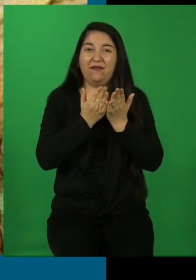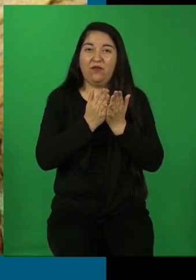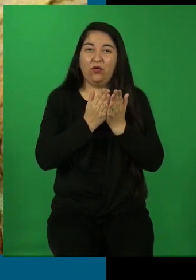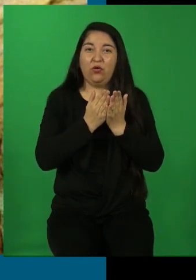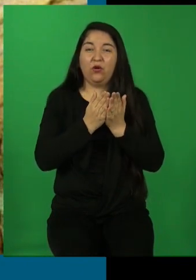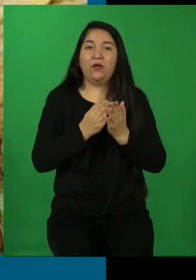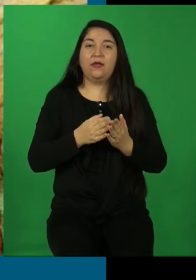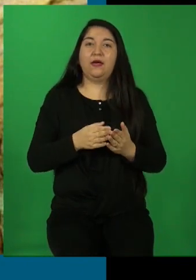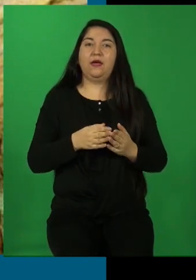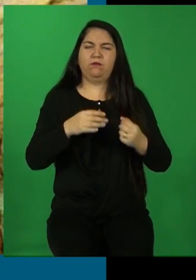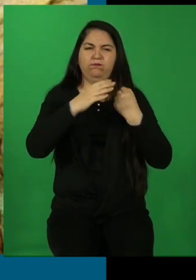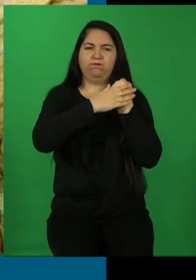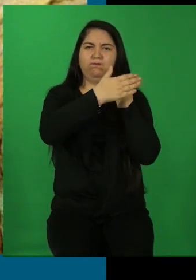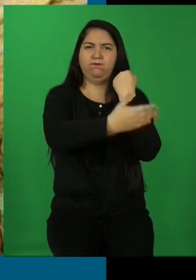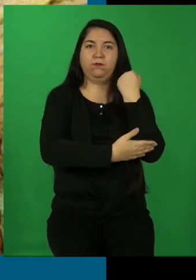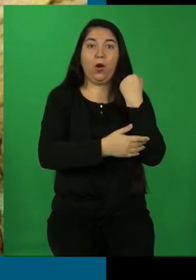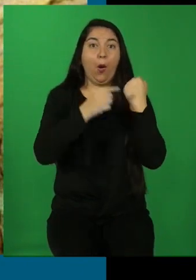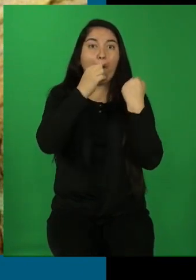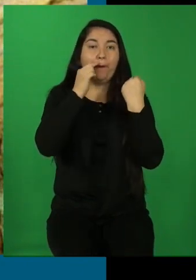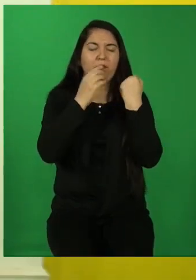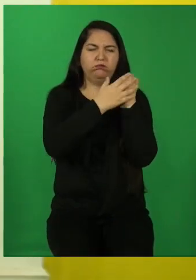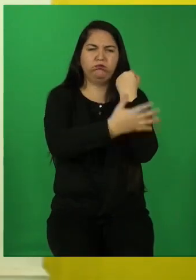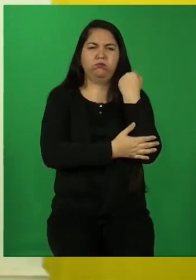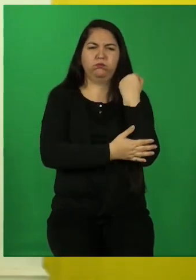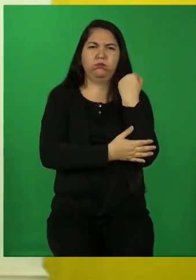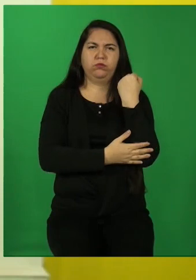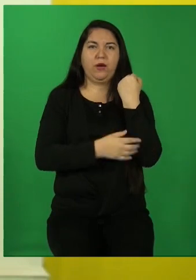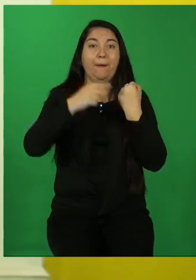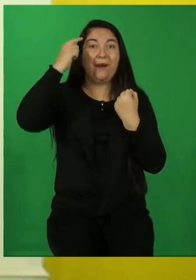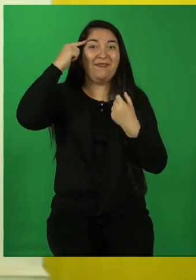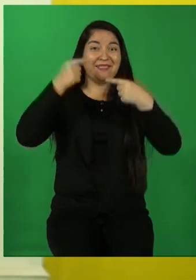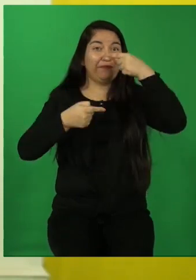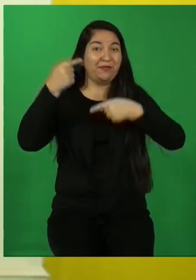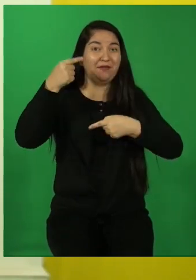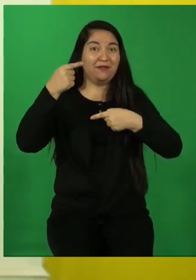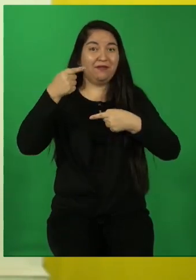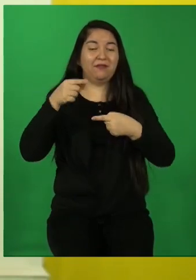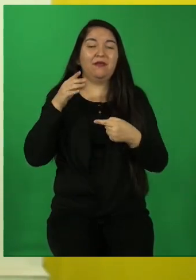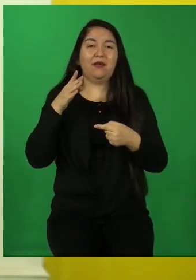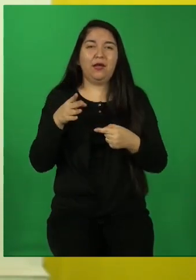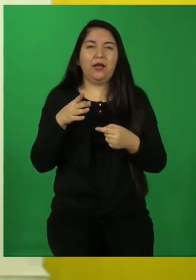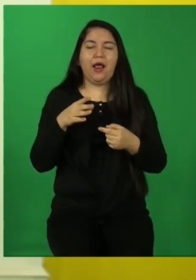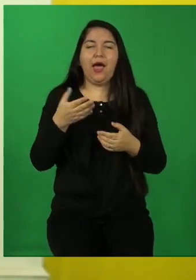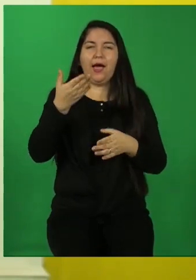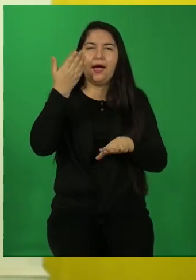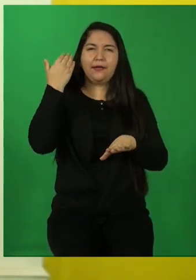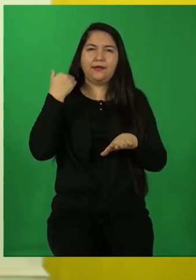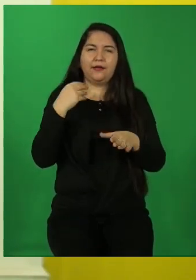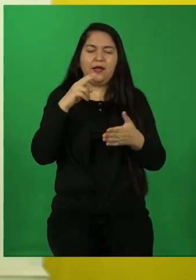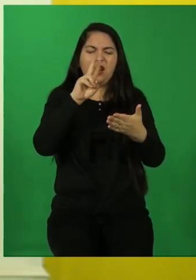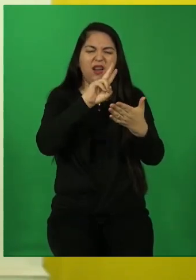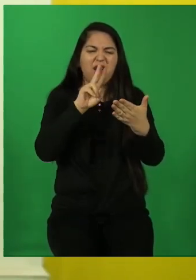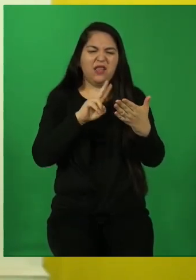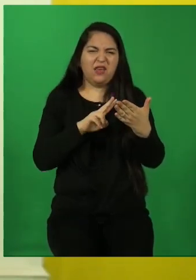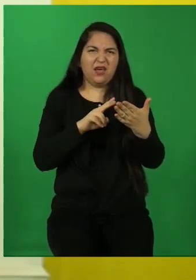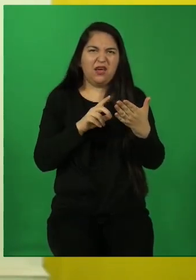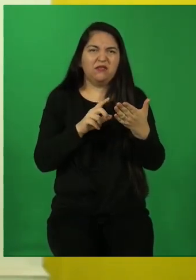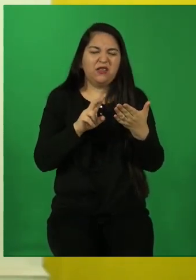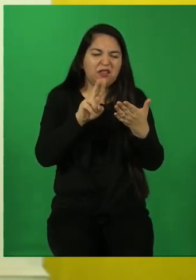después de leer muchas novelas de caballería, salió a explorar este mundo, a salvar a los